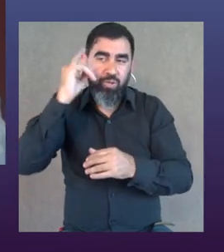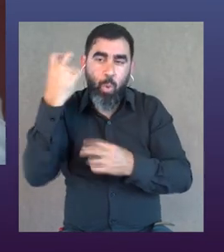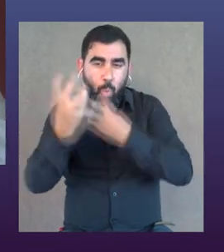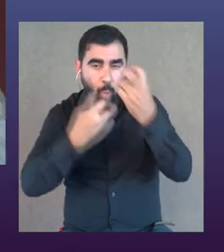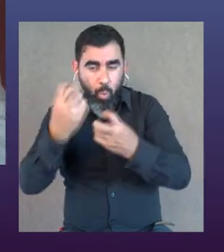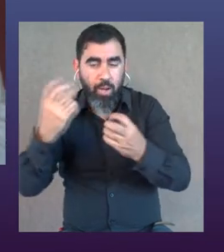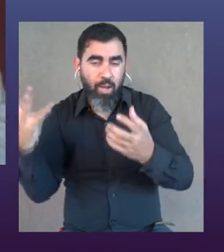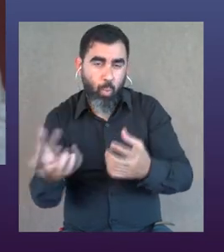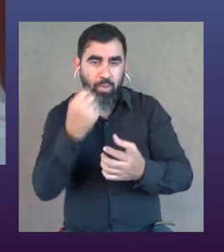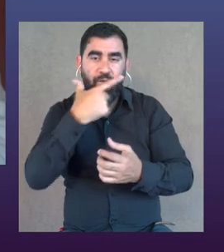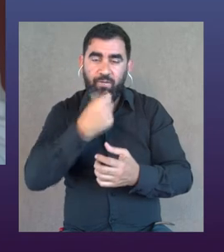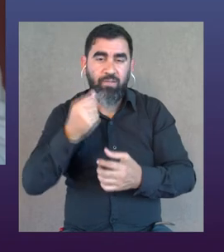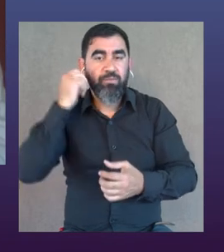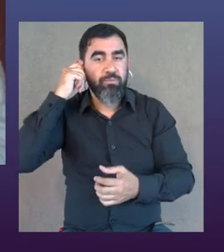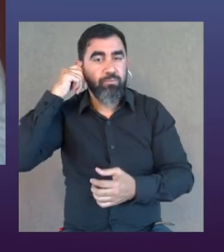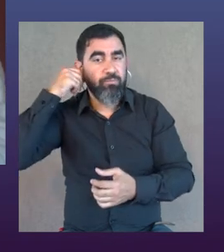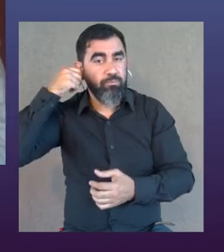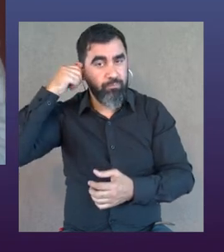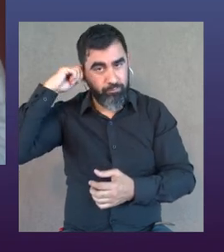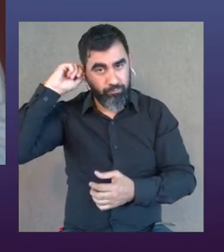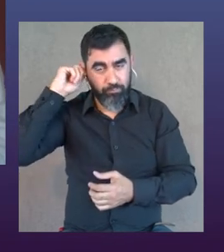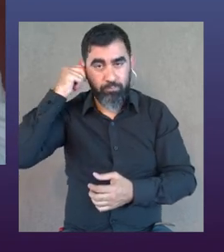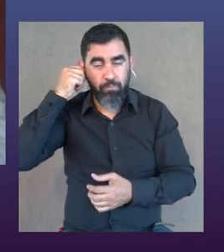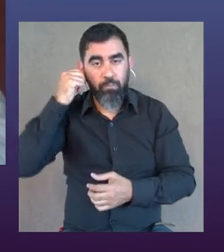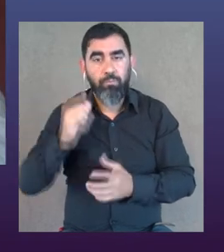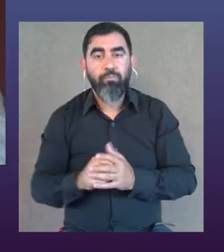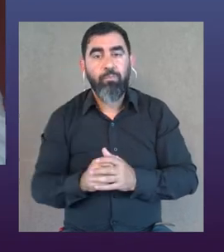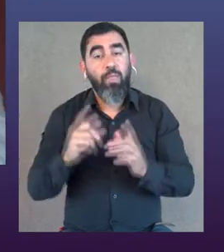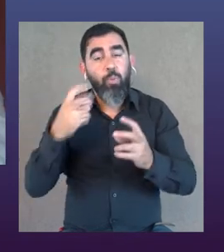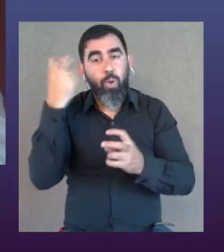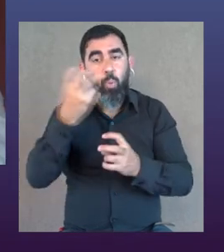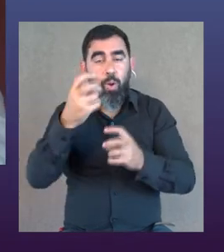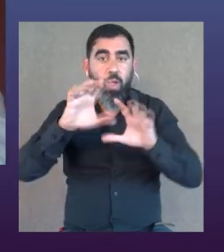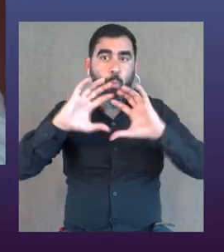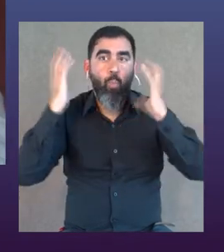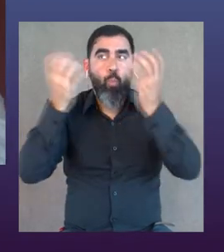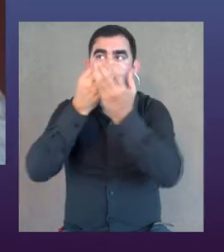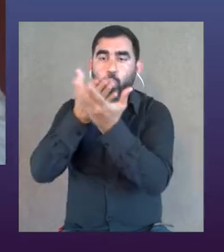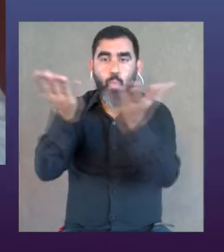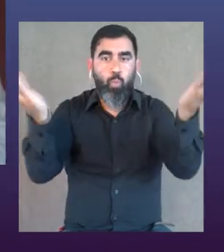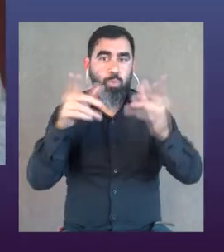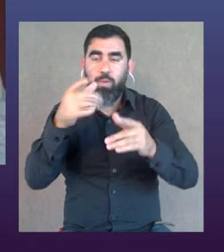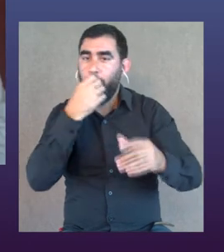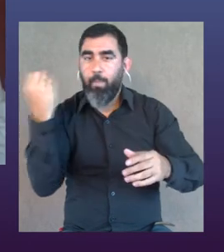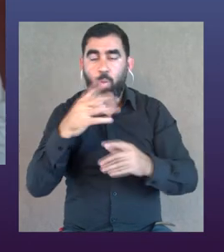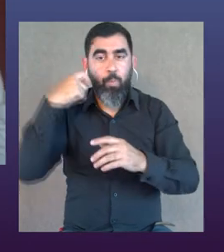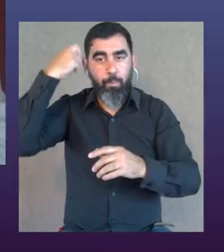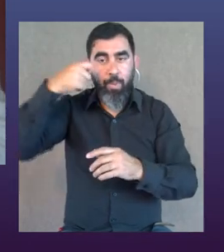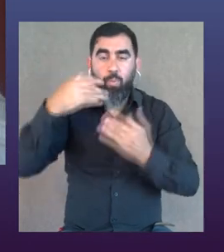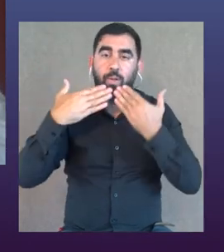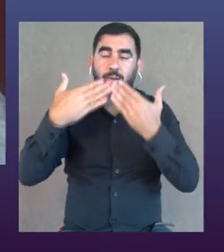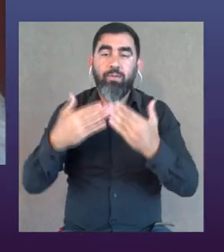pero sí, supongo que buscándolo no será muy difícil de conseguir. Tiene que ir al mundo esa película, en realidad.